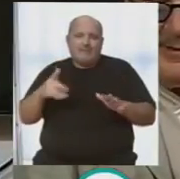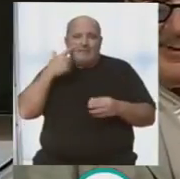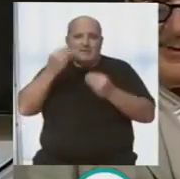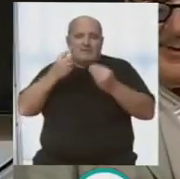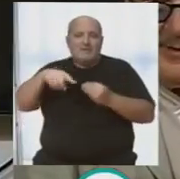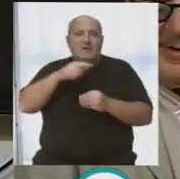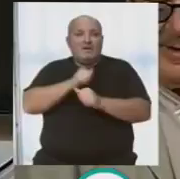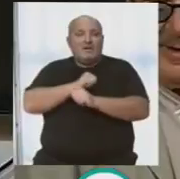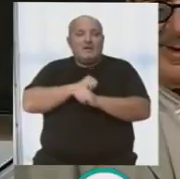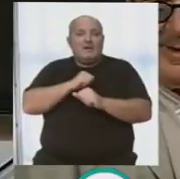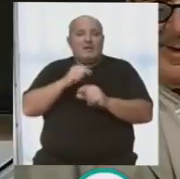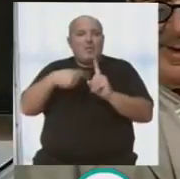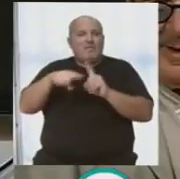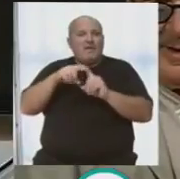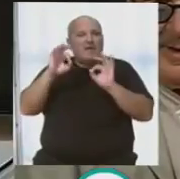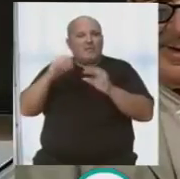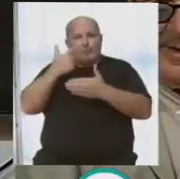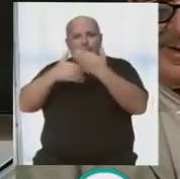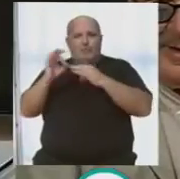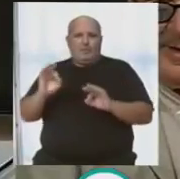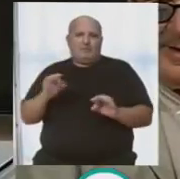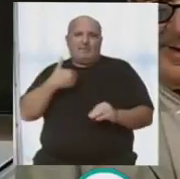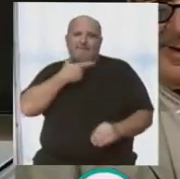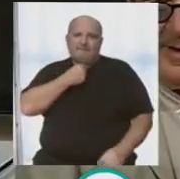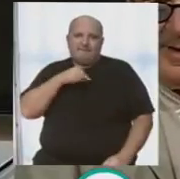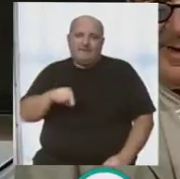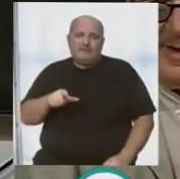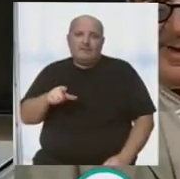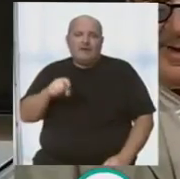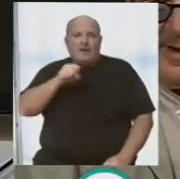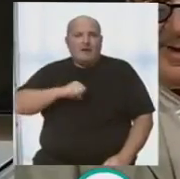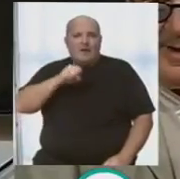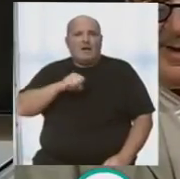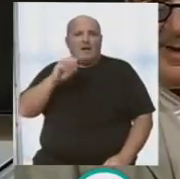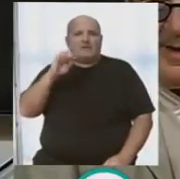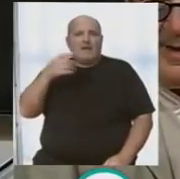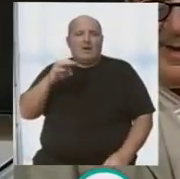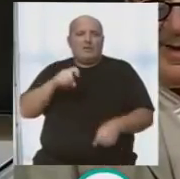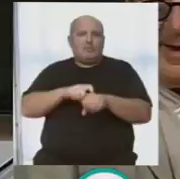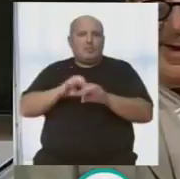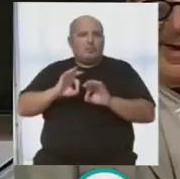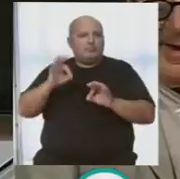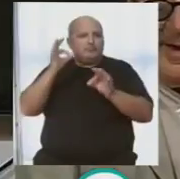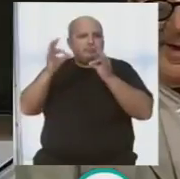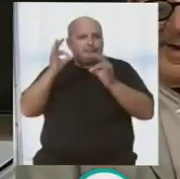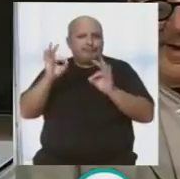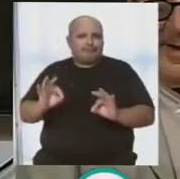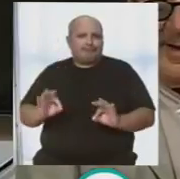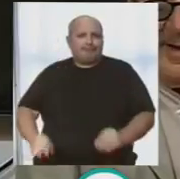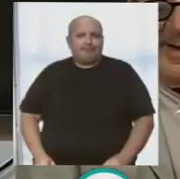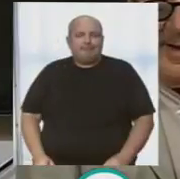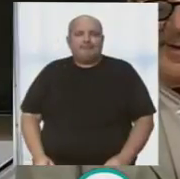Vuelvan a ser lo que fueron. Cantaban el tango con una precisión increíble.